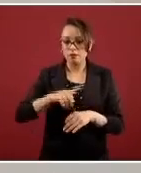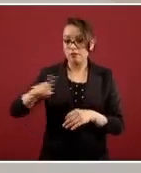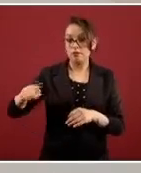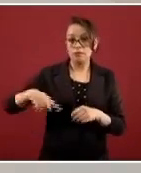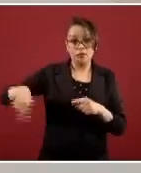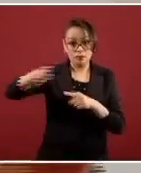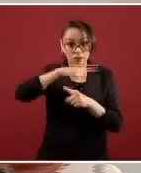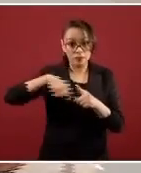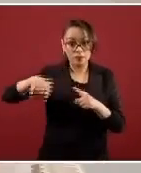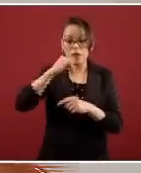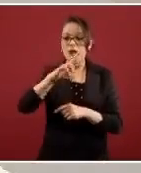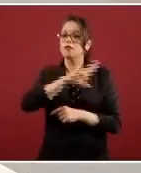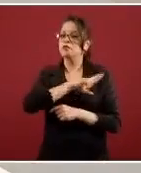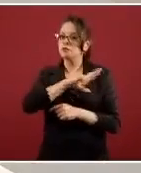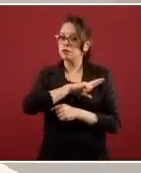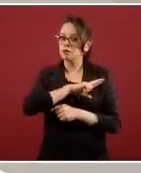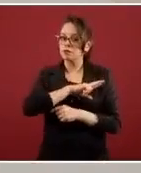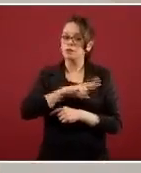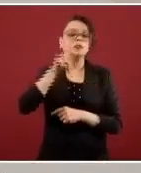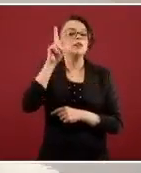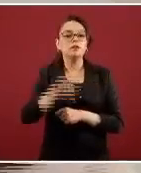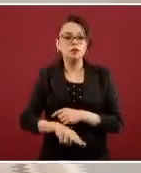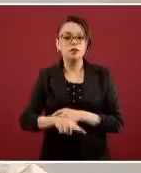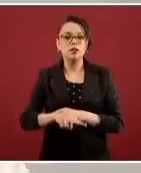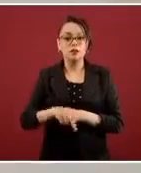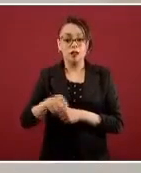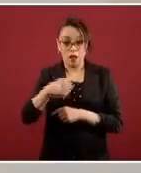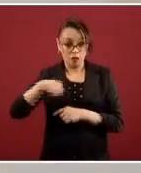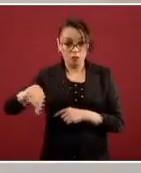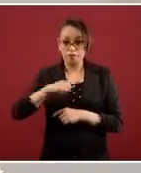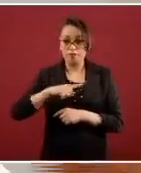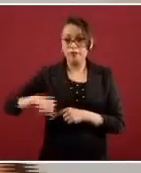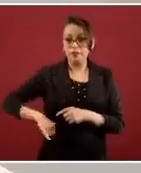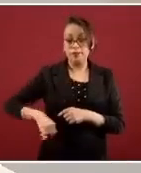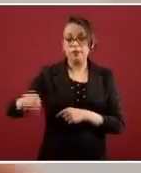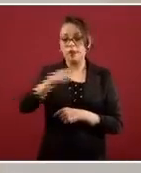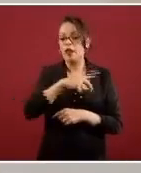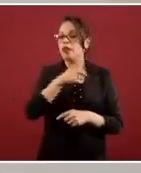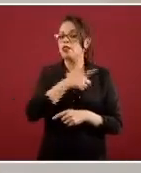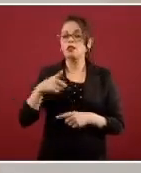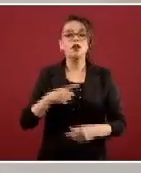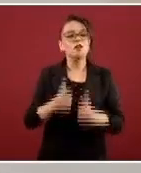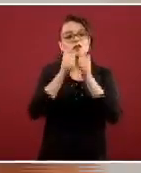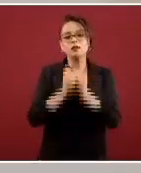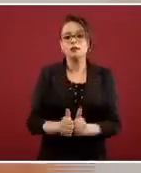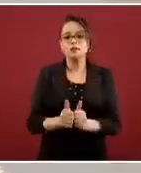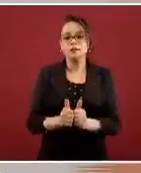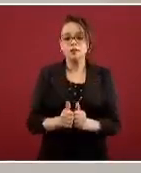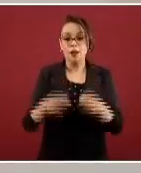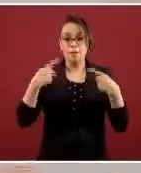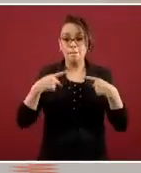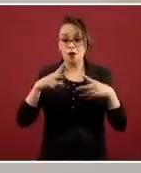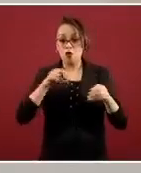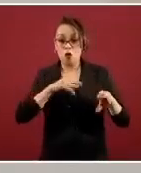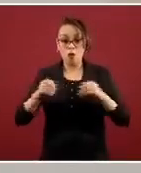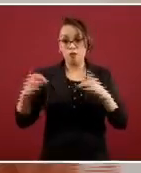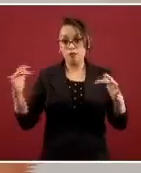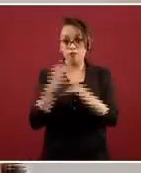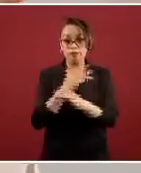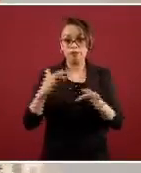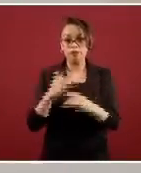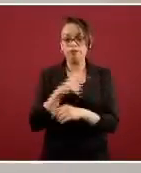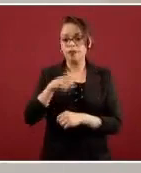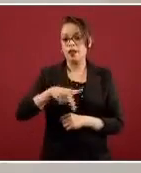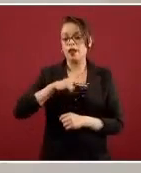que interesa es que nos quedemos quietos, si no nos movemos el virus no se mueve y entonces no hay contagios.